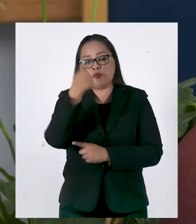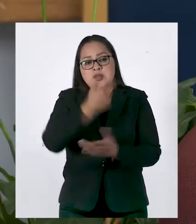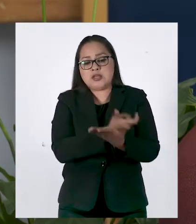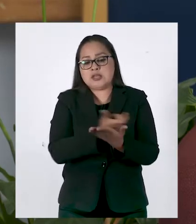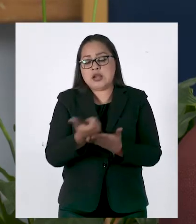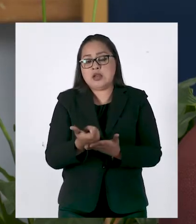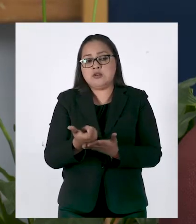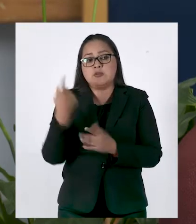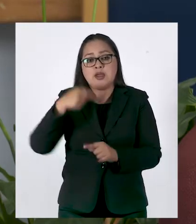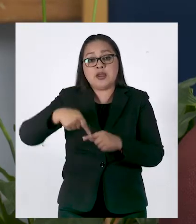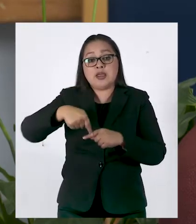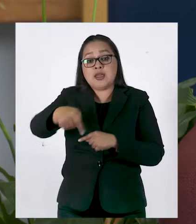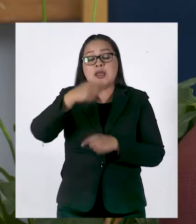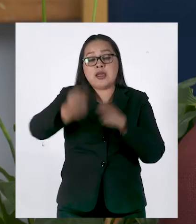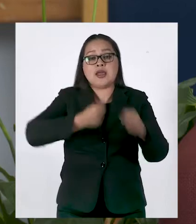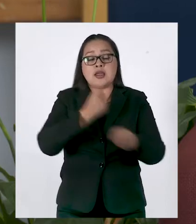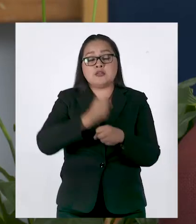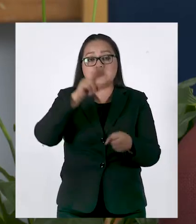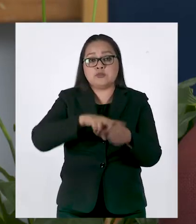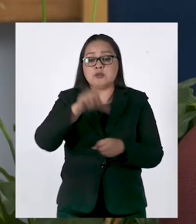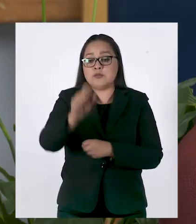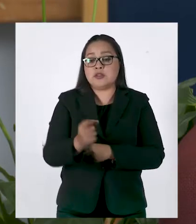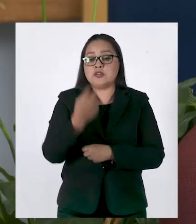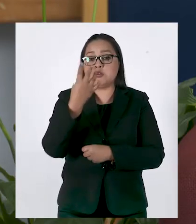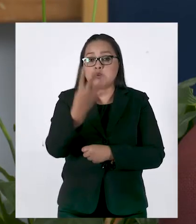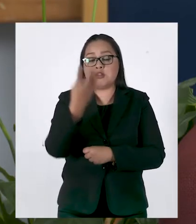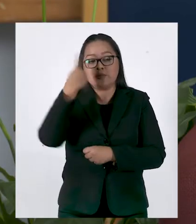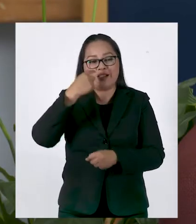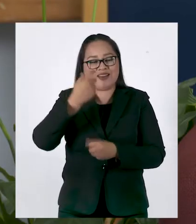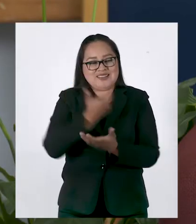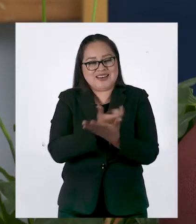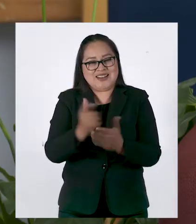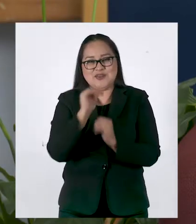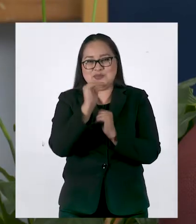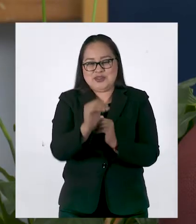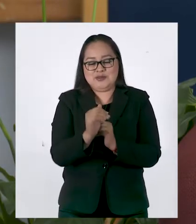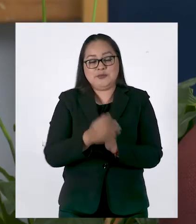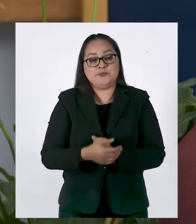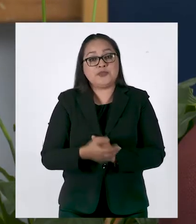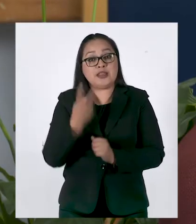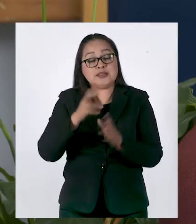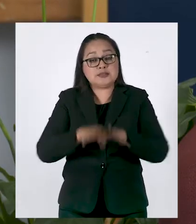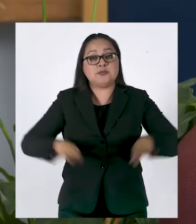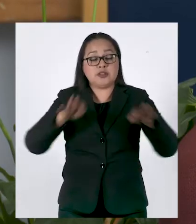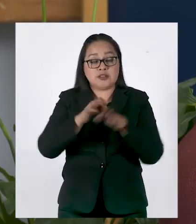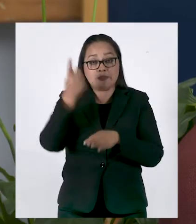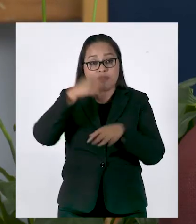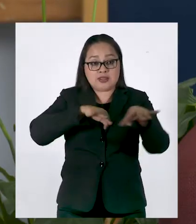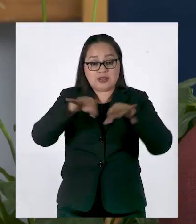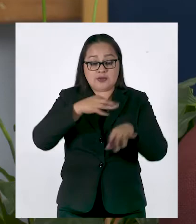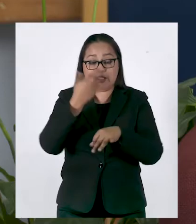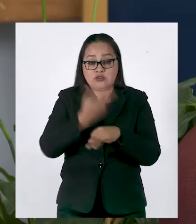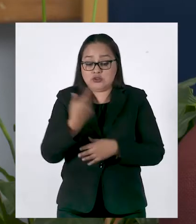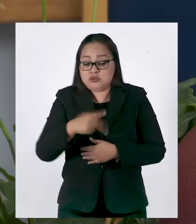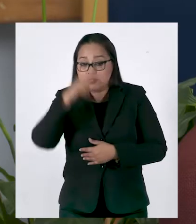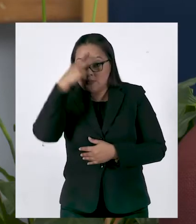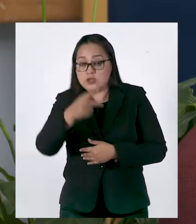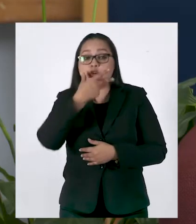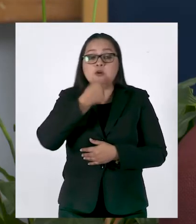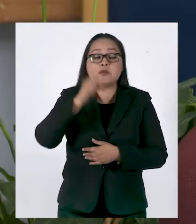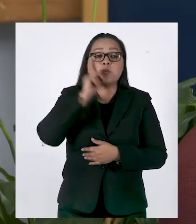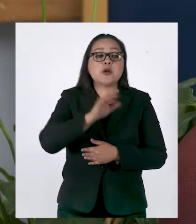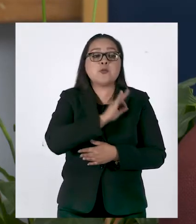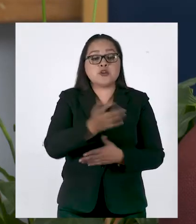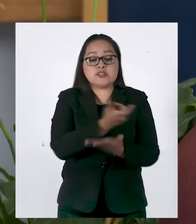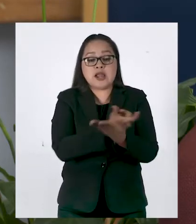podamos alcanzar los 210 pesos de aquí al 2024 porque nos parece que es